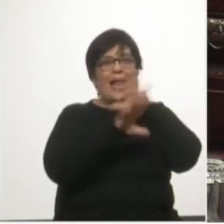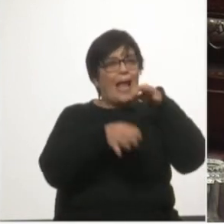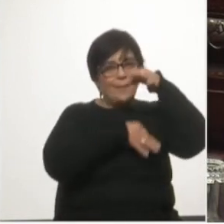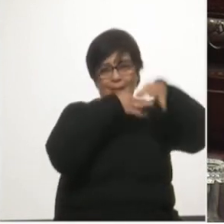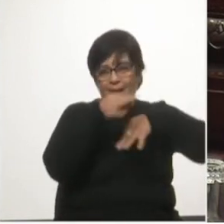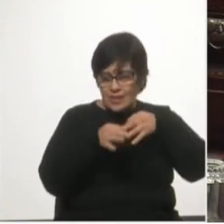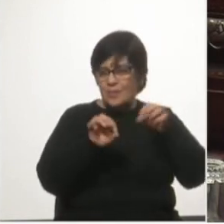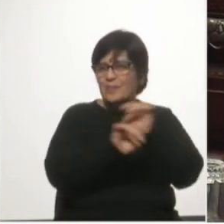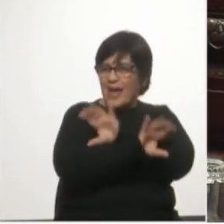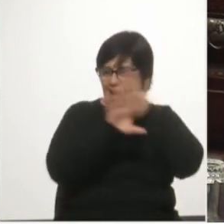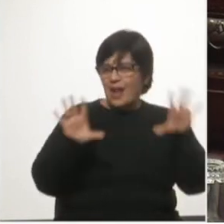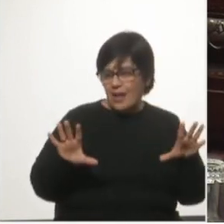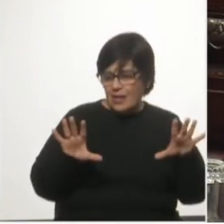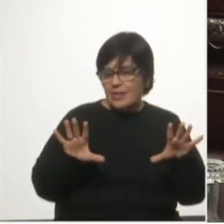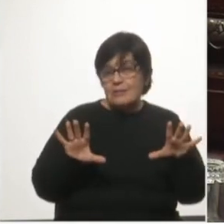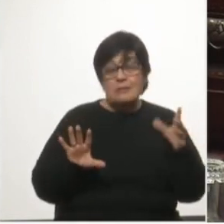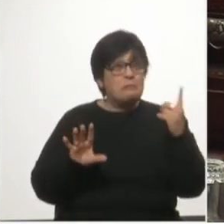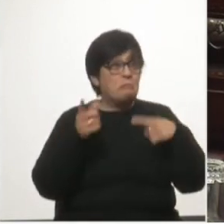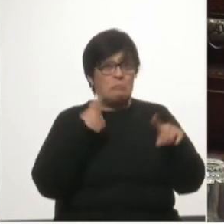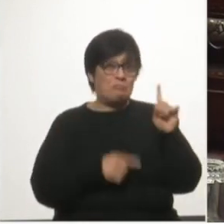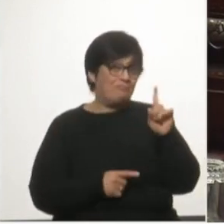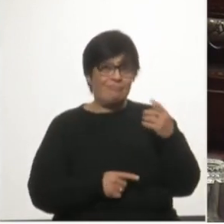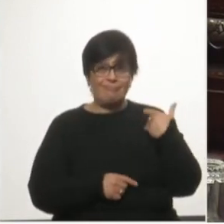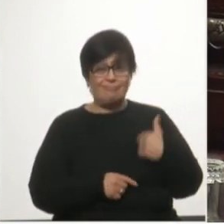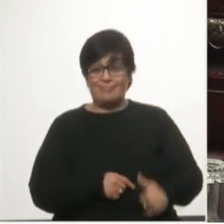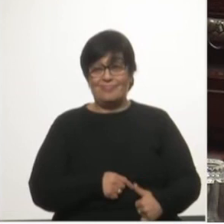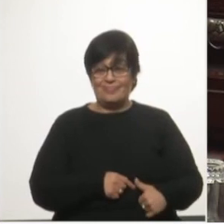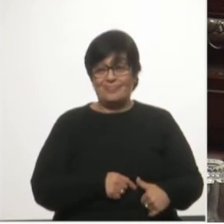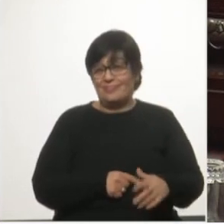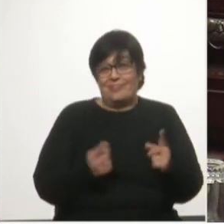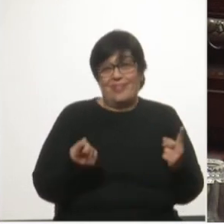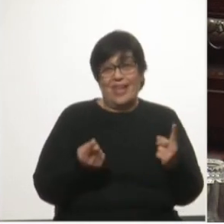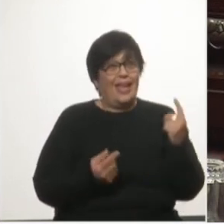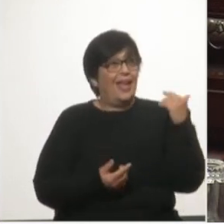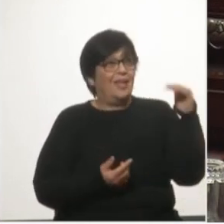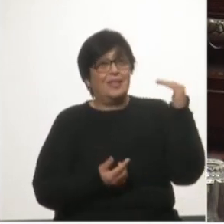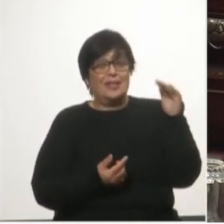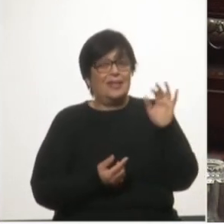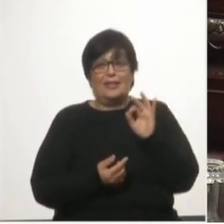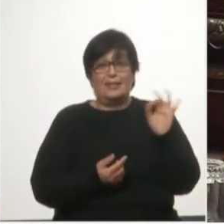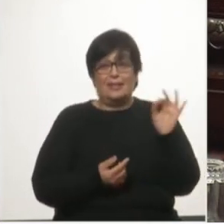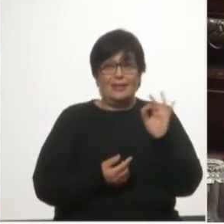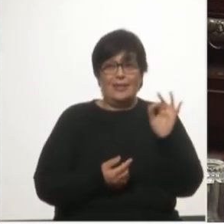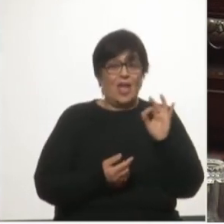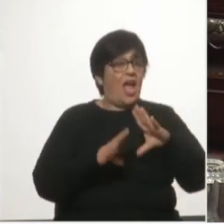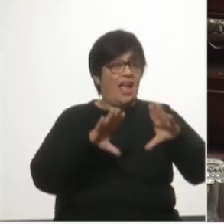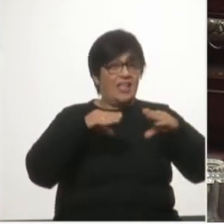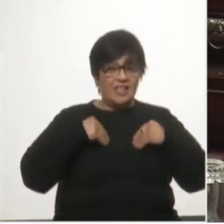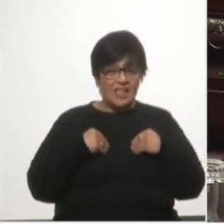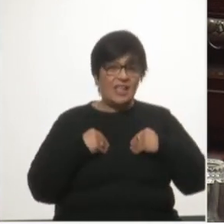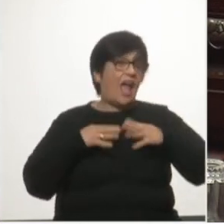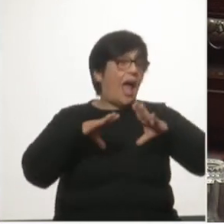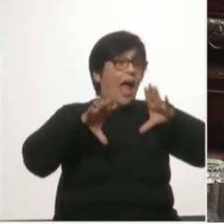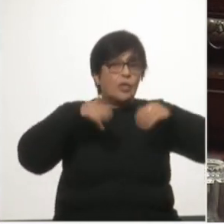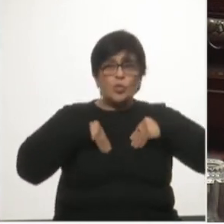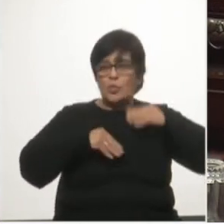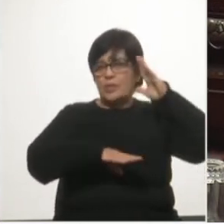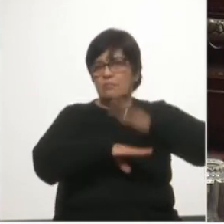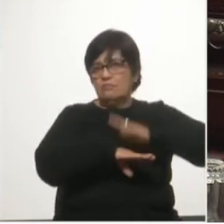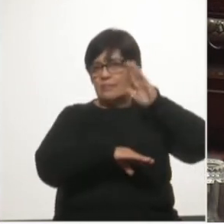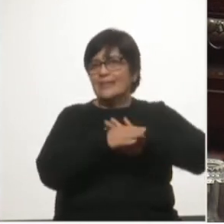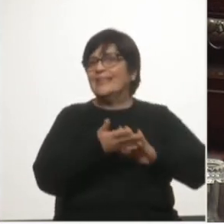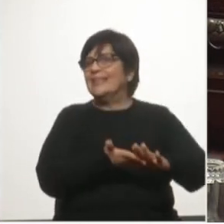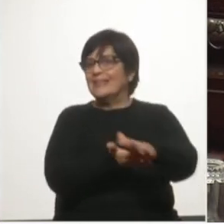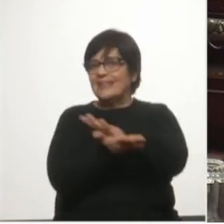que había dado sin embargo lamentablemente las autoridades ni siquiera han aceptado ser responsables de semejante